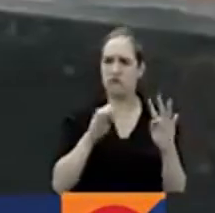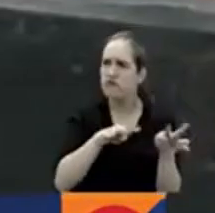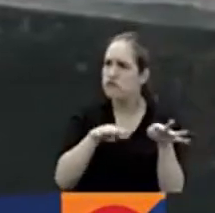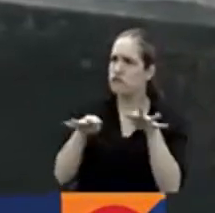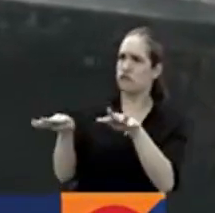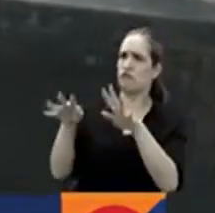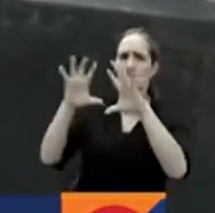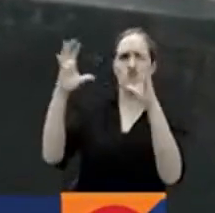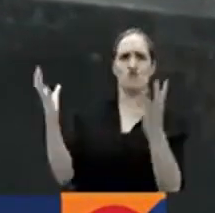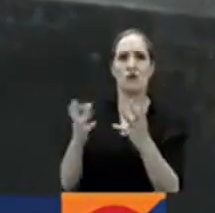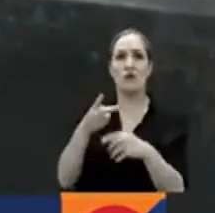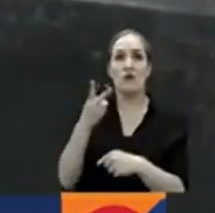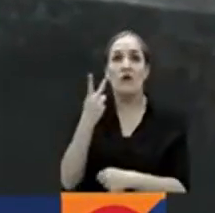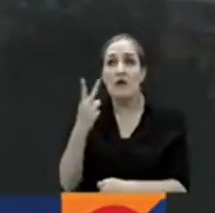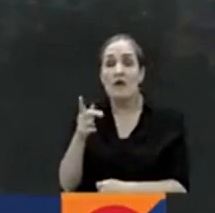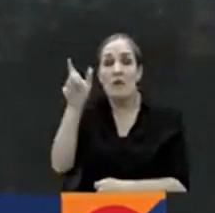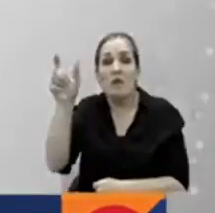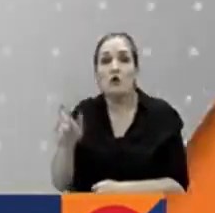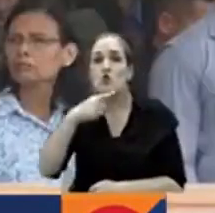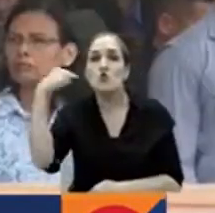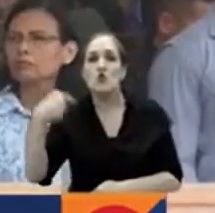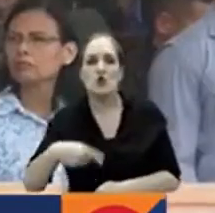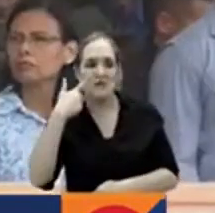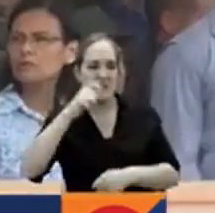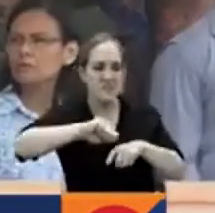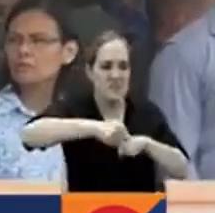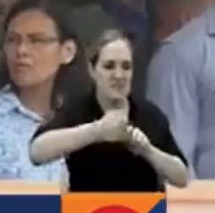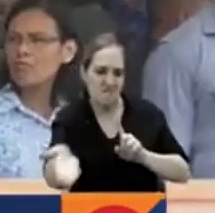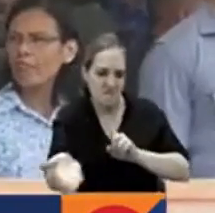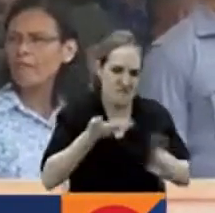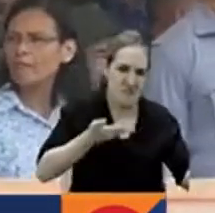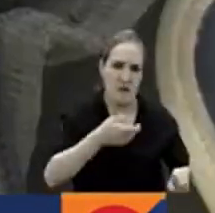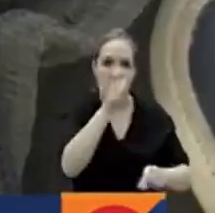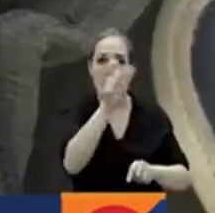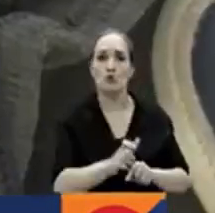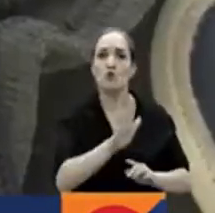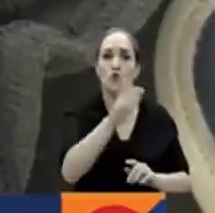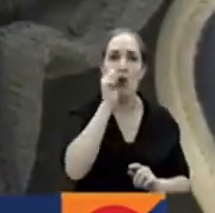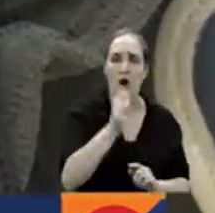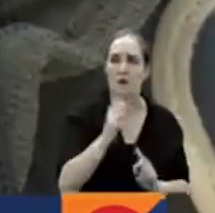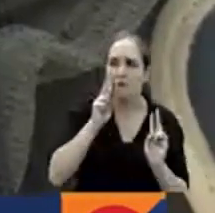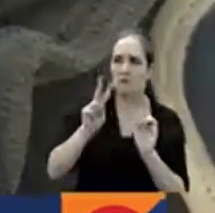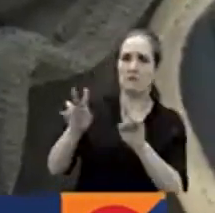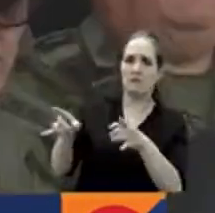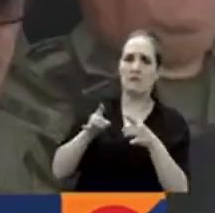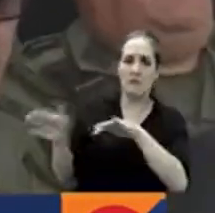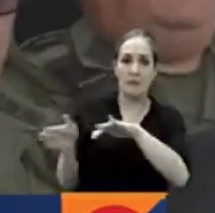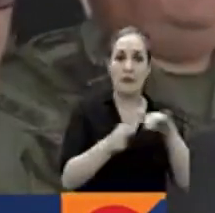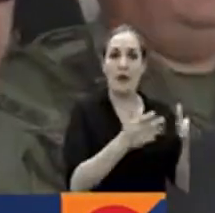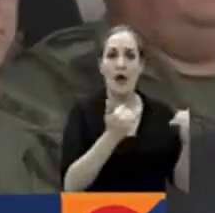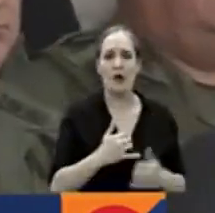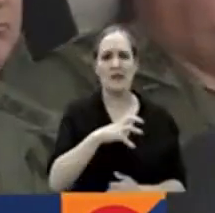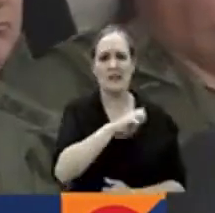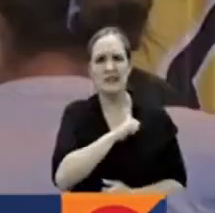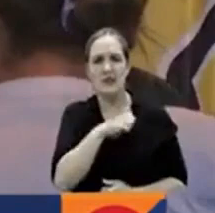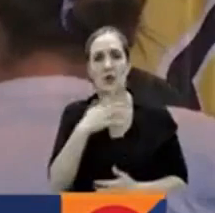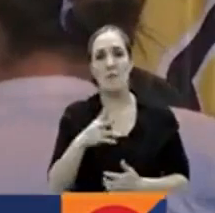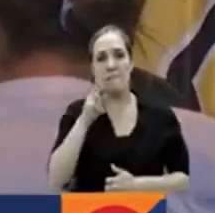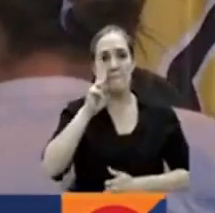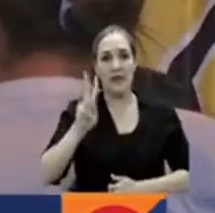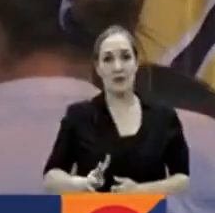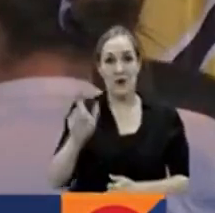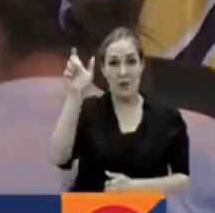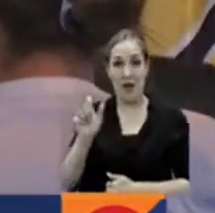supuesta tortura a un soldado ucraniano. Además, luto en el chavismo por la muerte de Tibisay Lucena, la